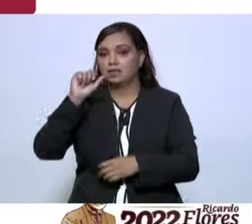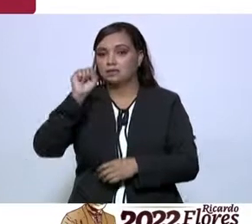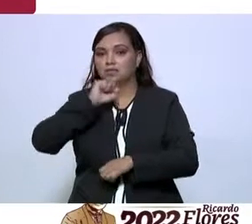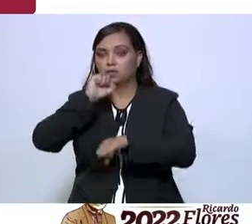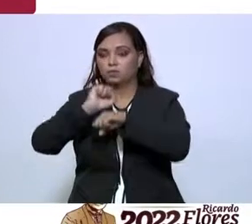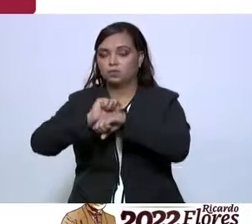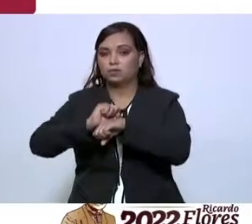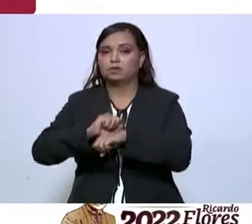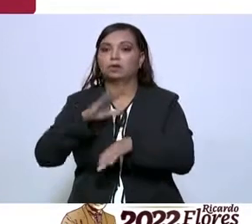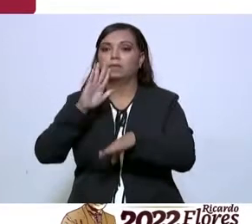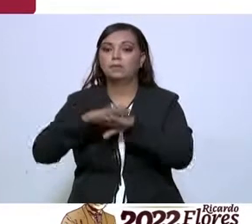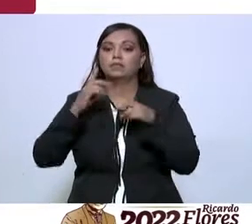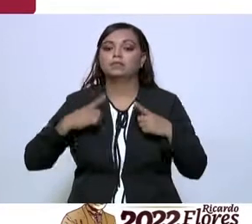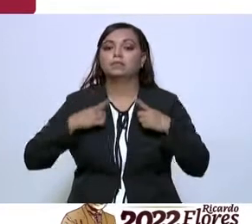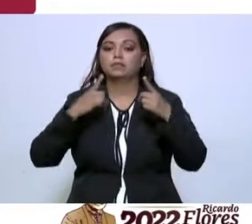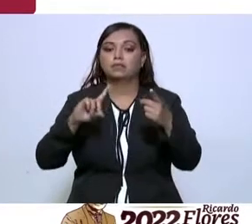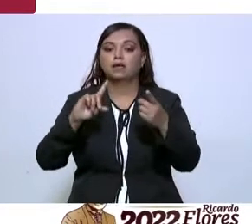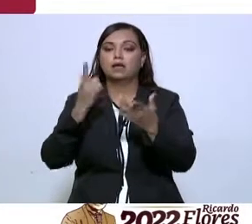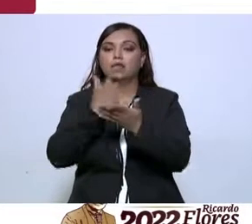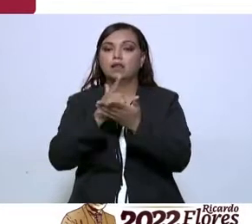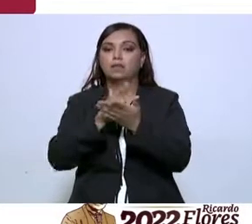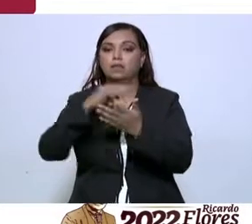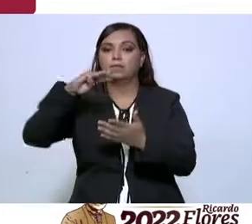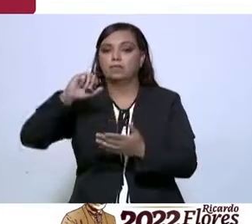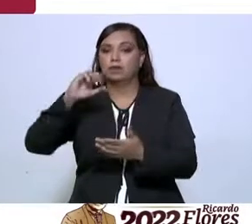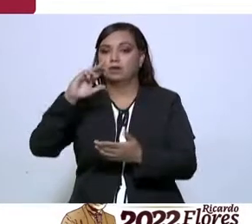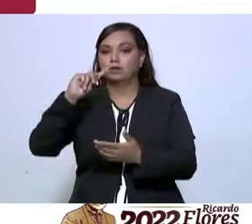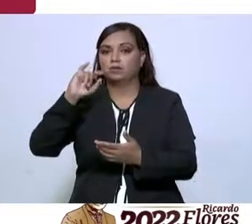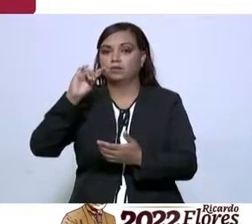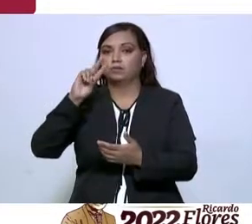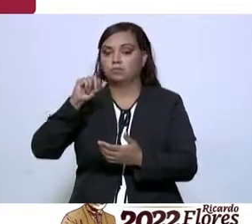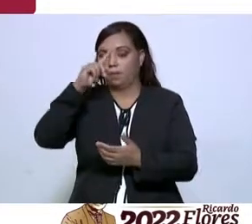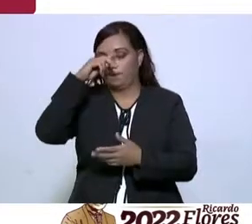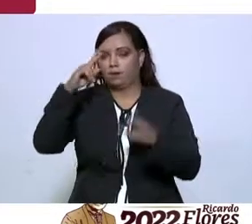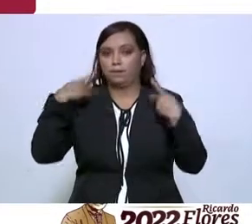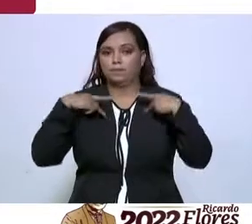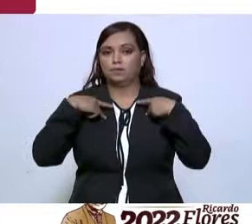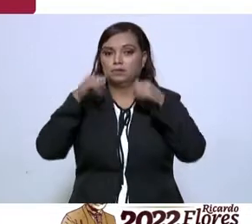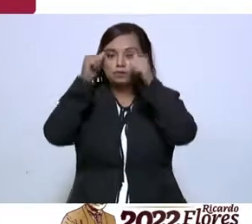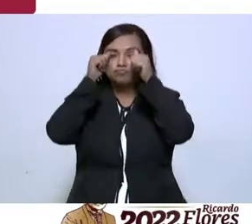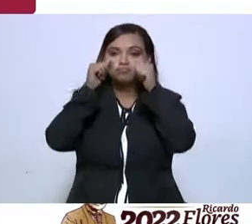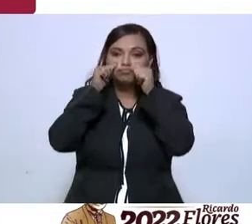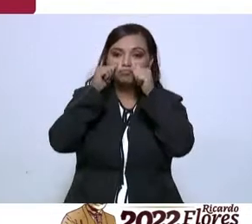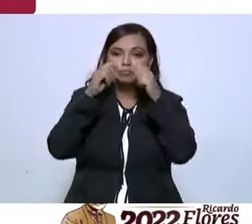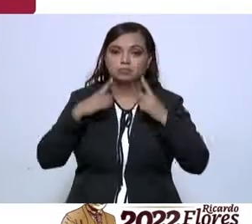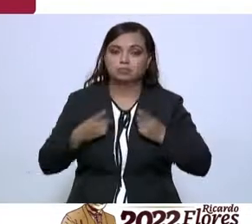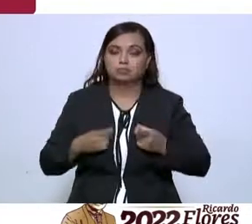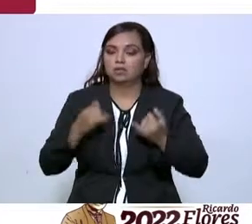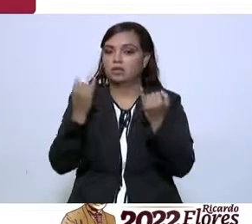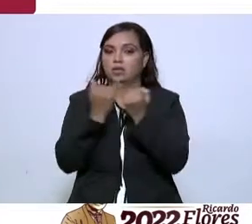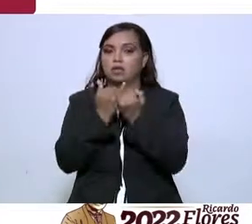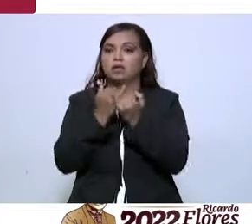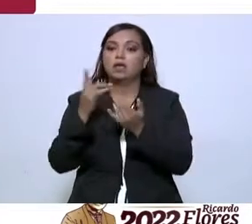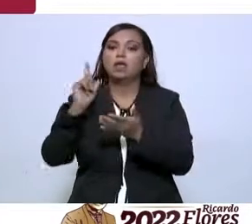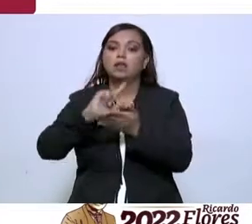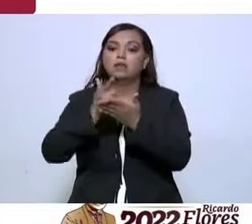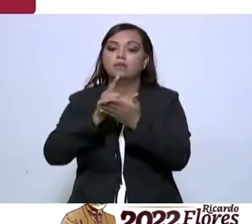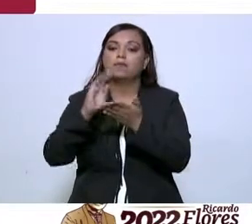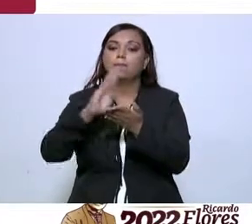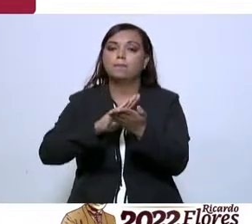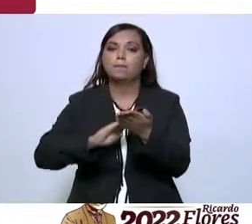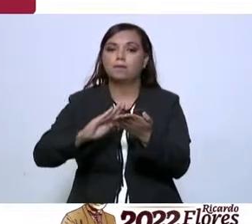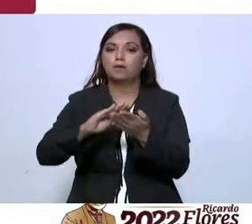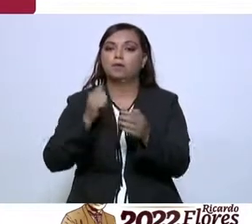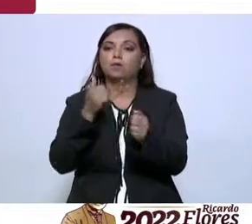que se entregaron libros macrotipo que es para personas débiles visuales y libros del sistema braille. Eso ha permitido tener